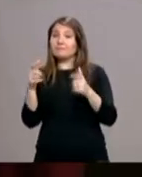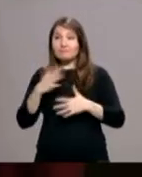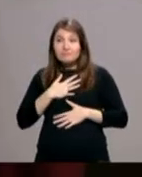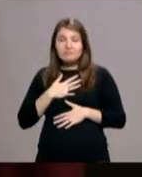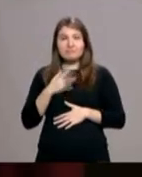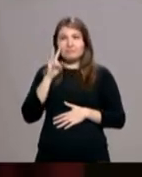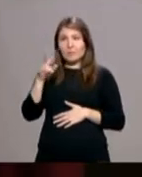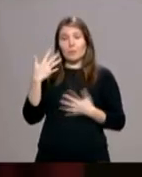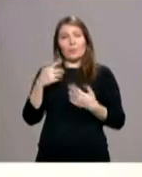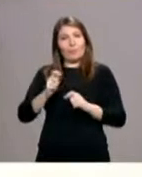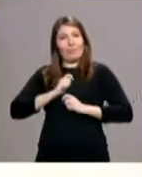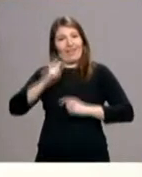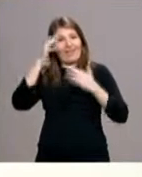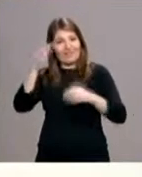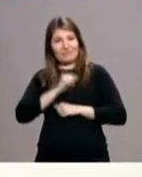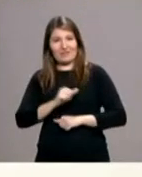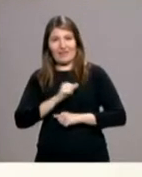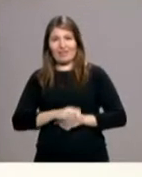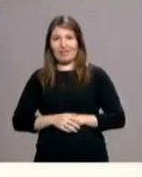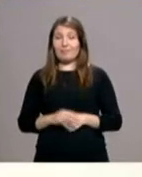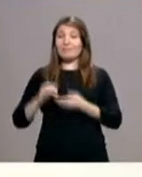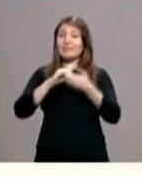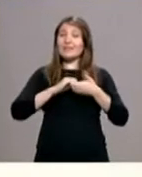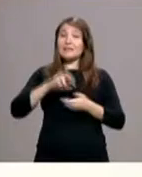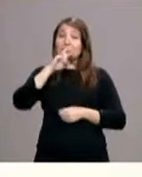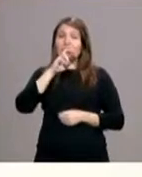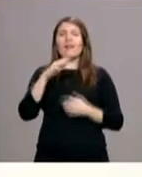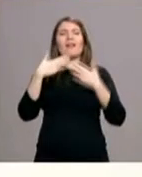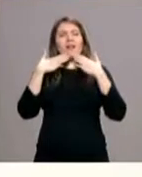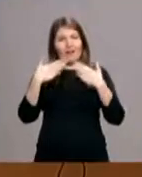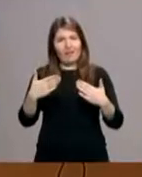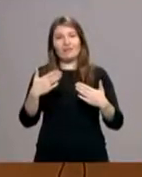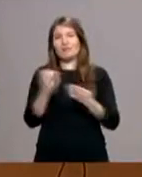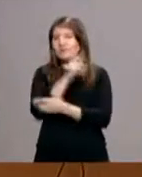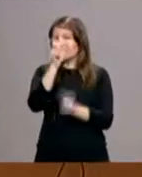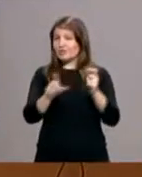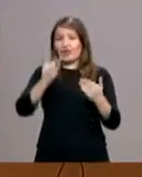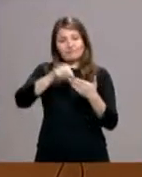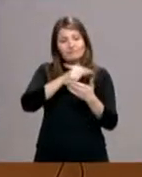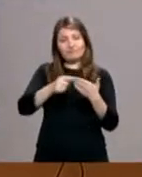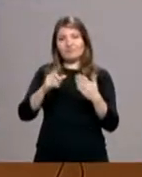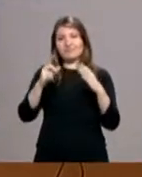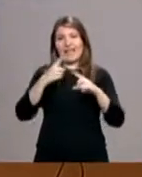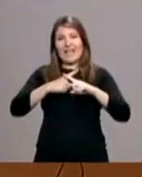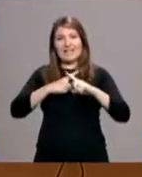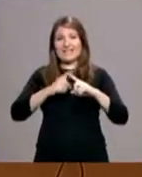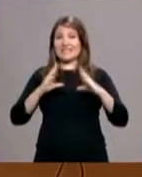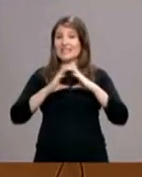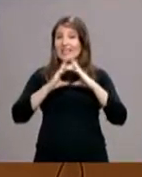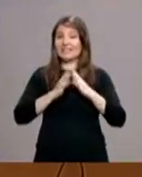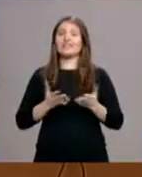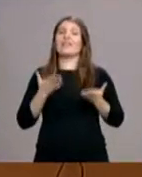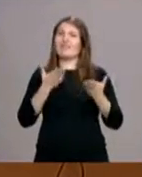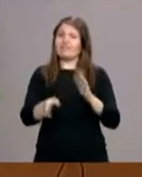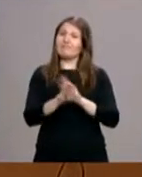motivo de esperanza. La conferencia episcopal agradece así a todos los que marcaron la X que sigan contribuyendo a la labor de la